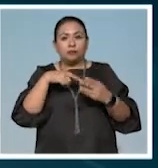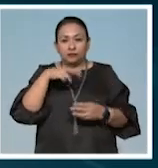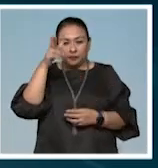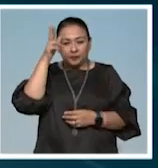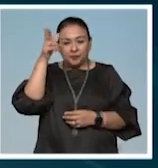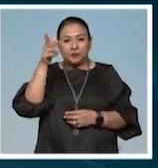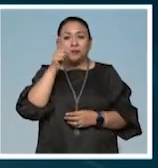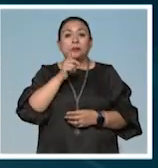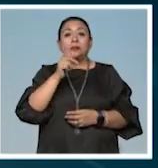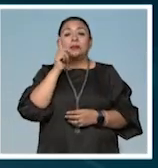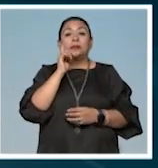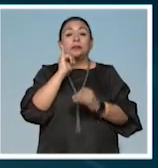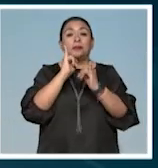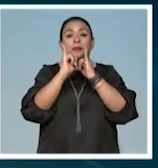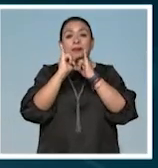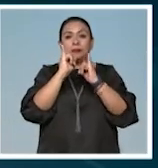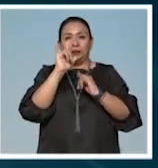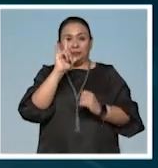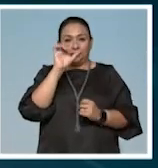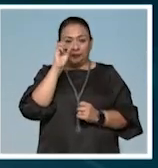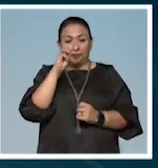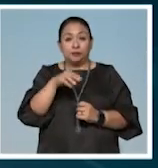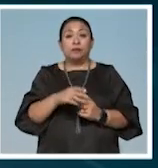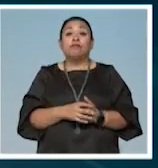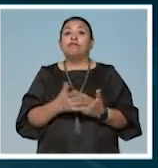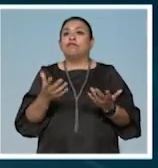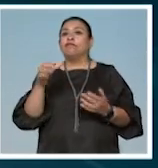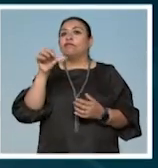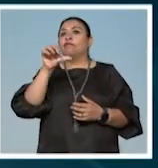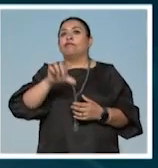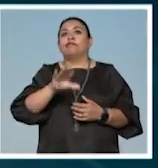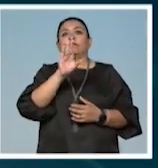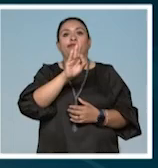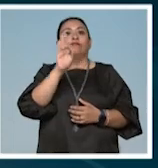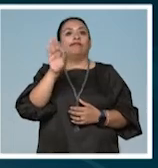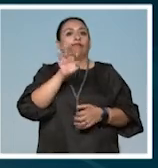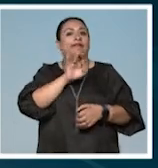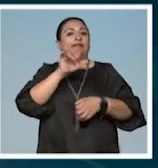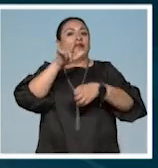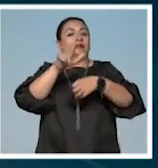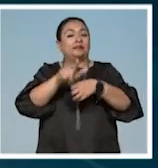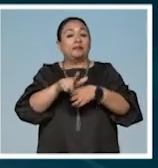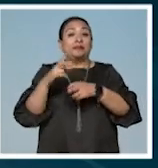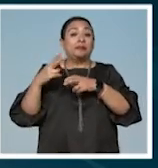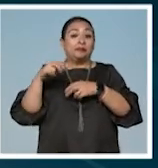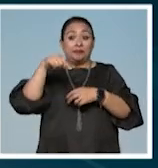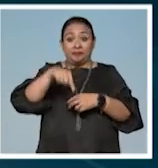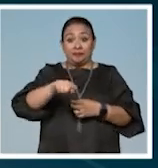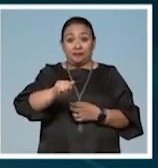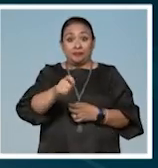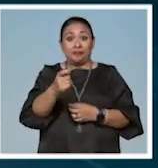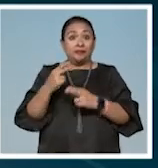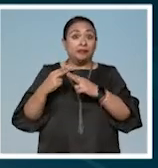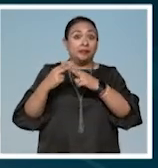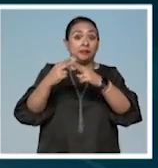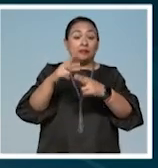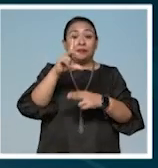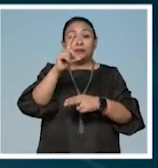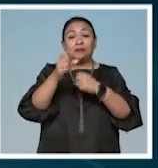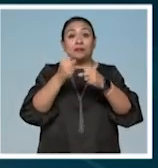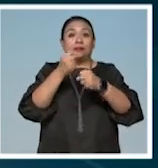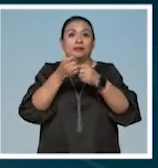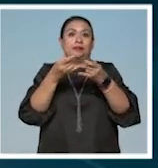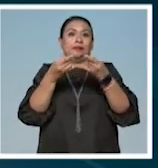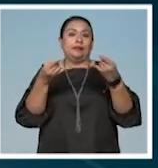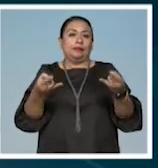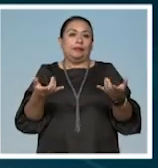hola Laura Regis en la traducción de lenguas de seña mexicana. Hoy una fecha muy especial, cumple esta emisora 30 años de